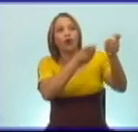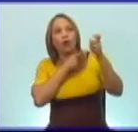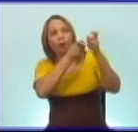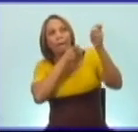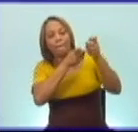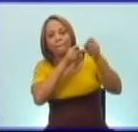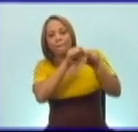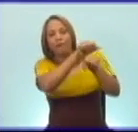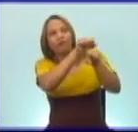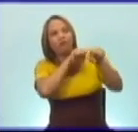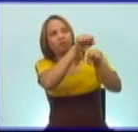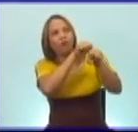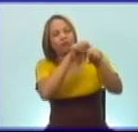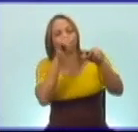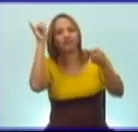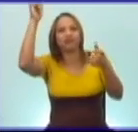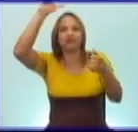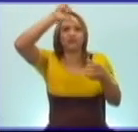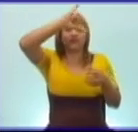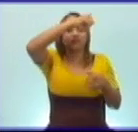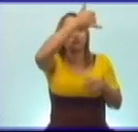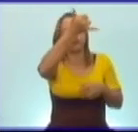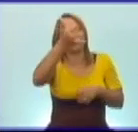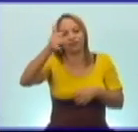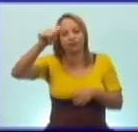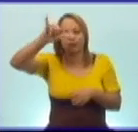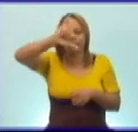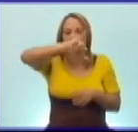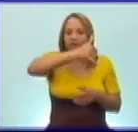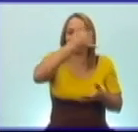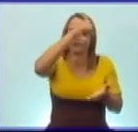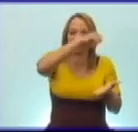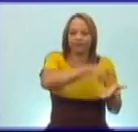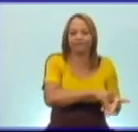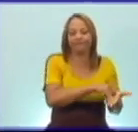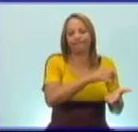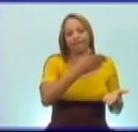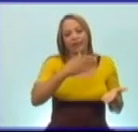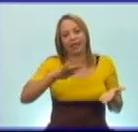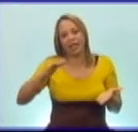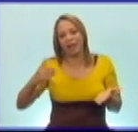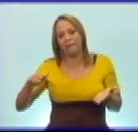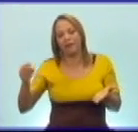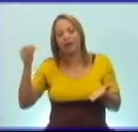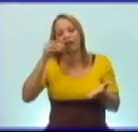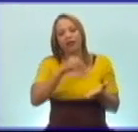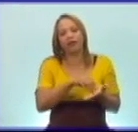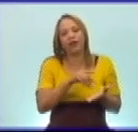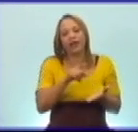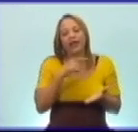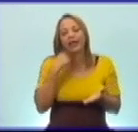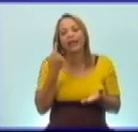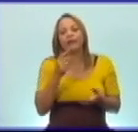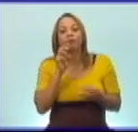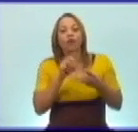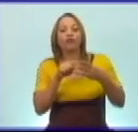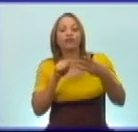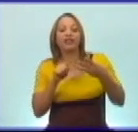enemigo y estalló en el aire. Silva realizó por tres veces picadas